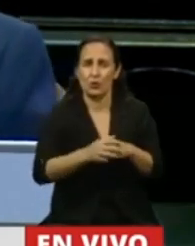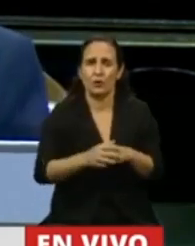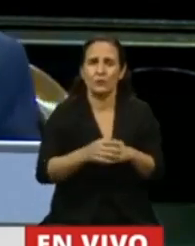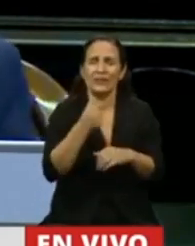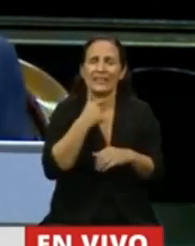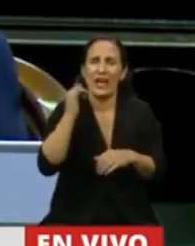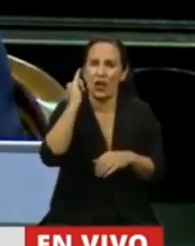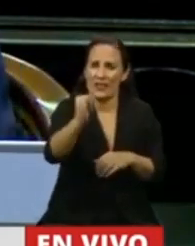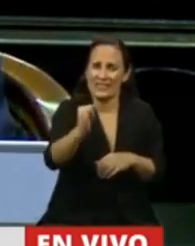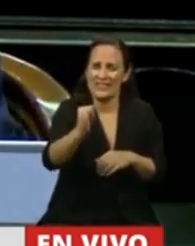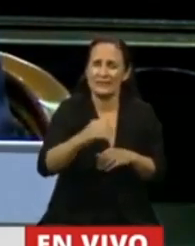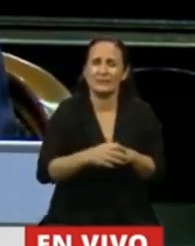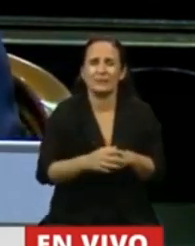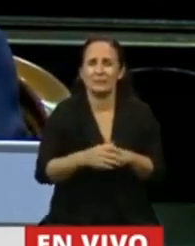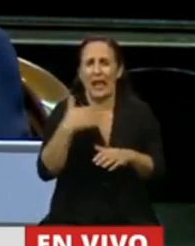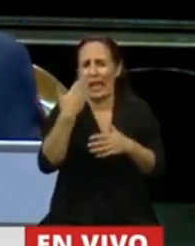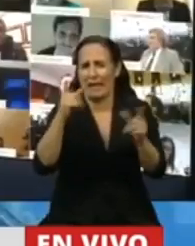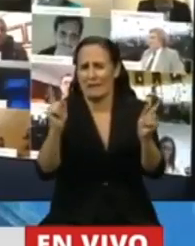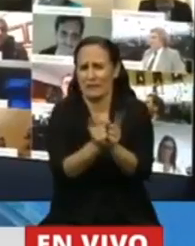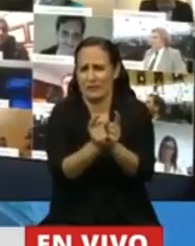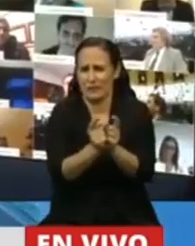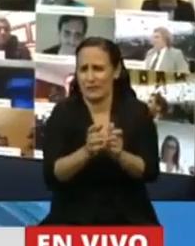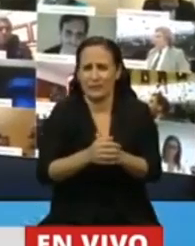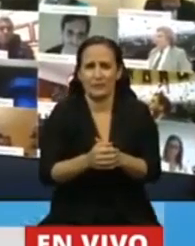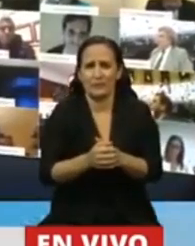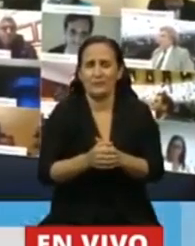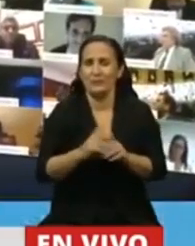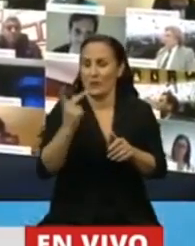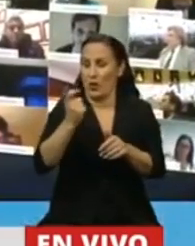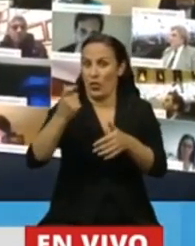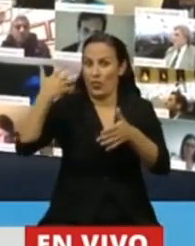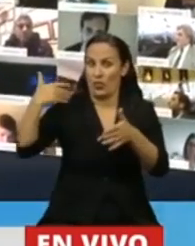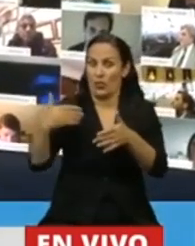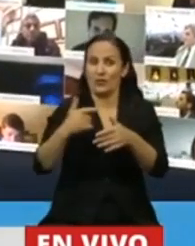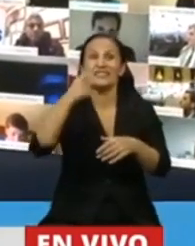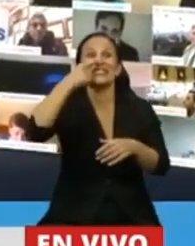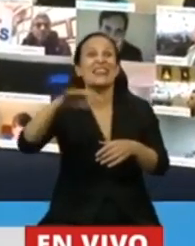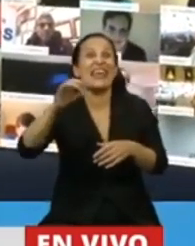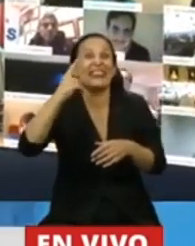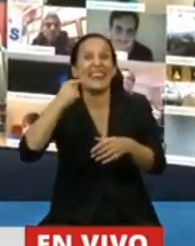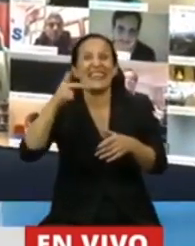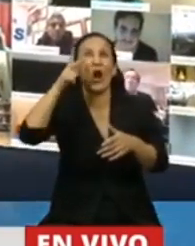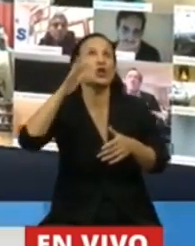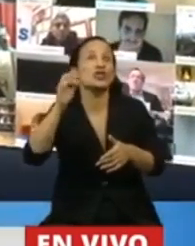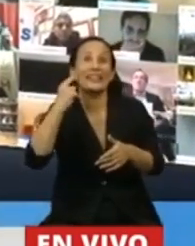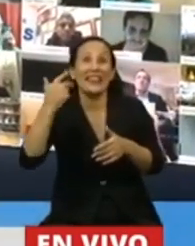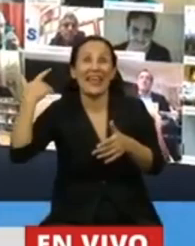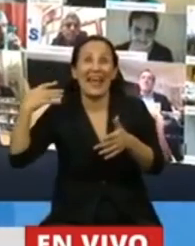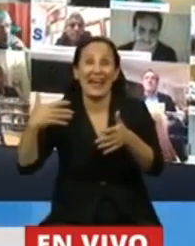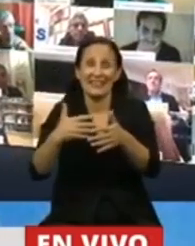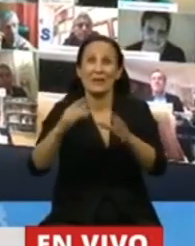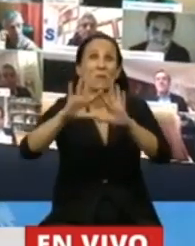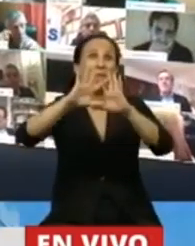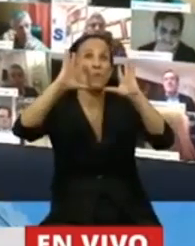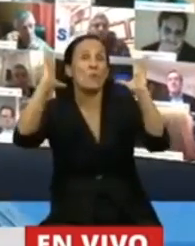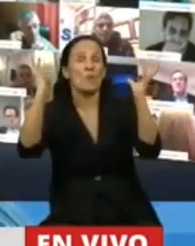decir, Presidente, en pocas palabras, hace 60 días, hace 70 días, 80 días, en el mundo